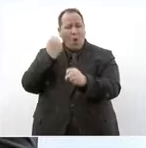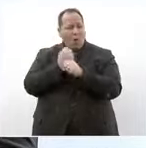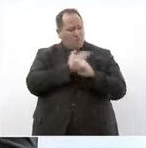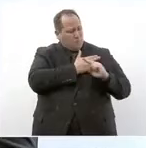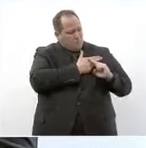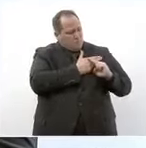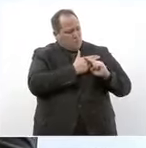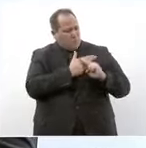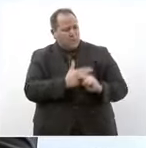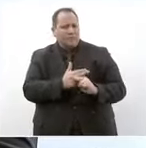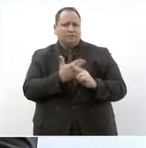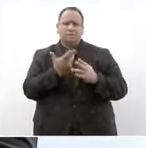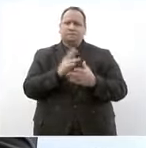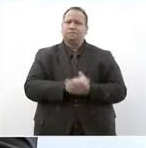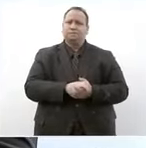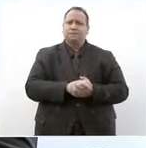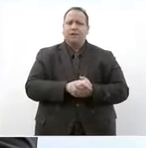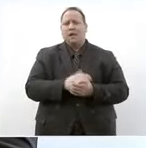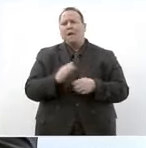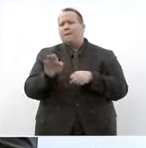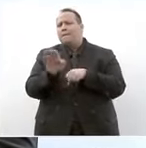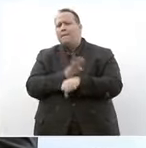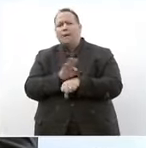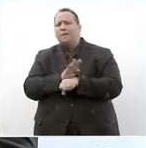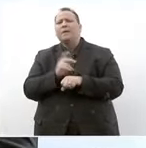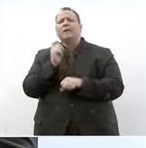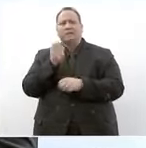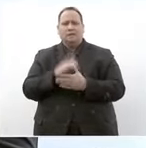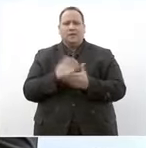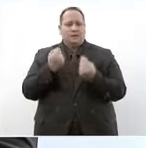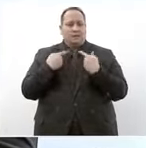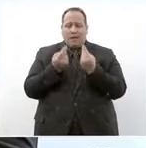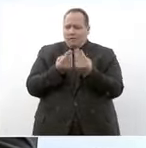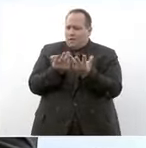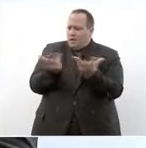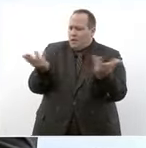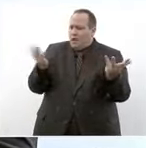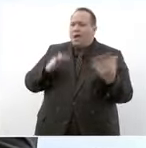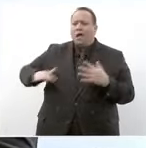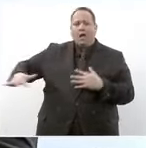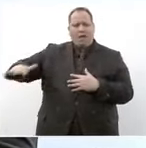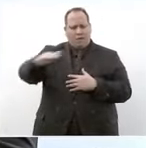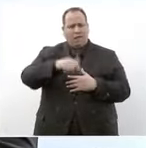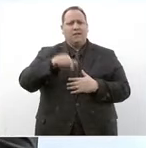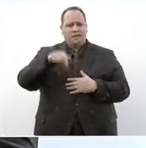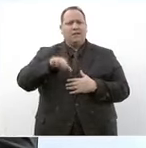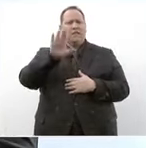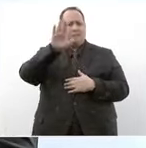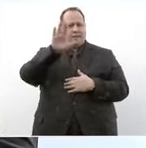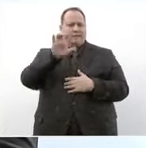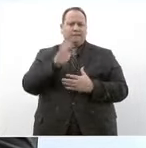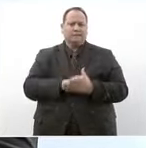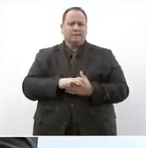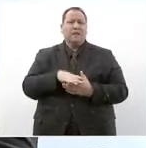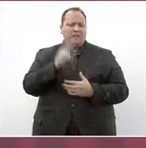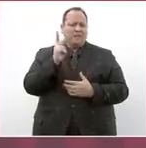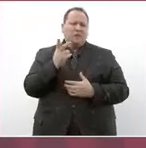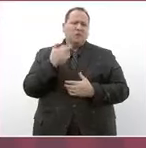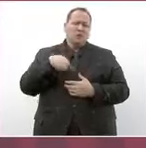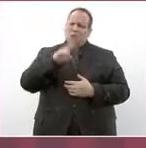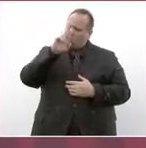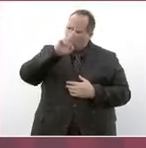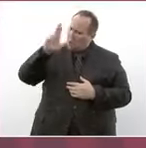en beneficio de los ciudadanos de baja california pero también un